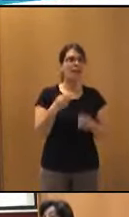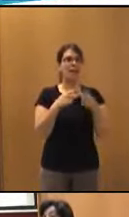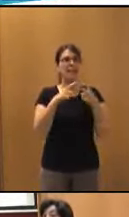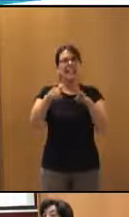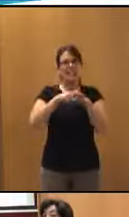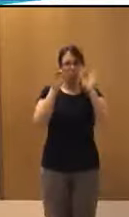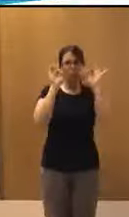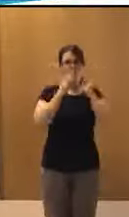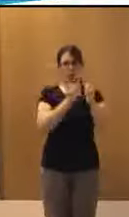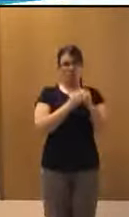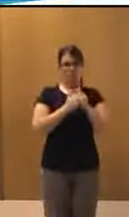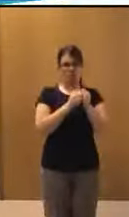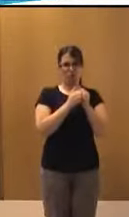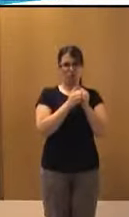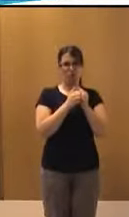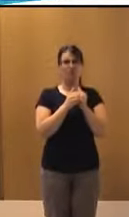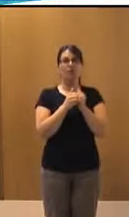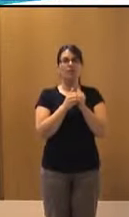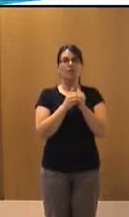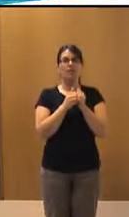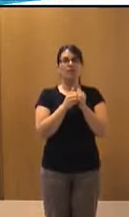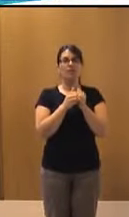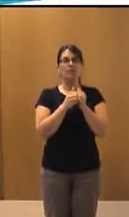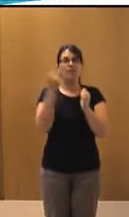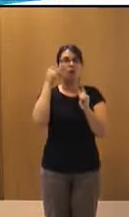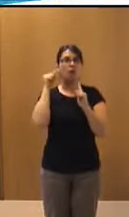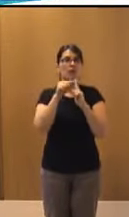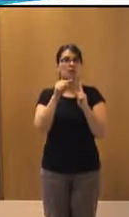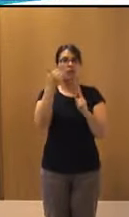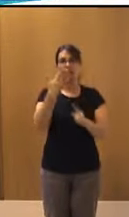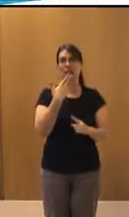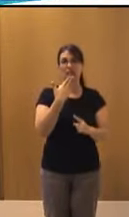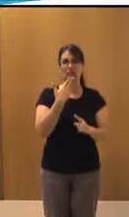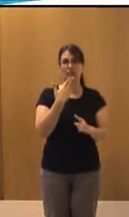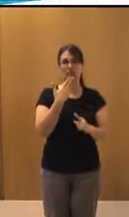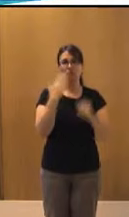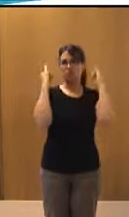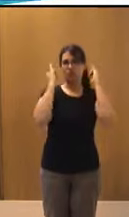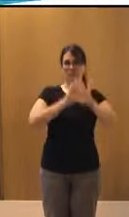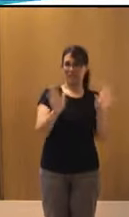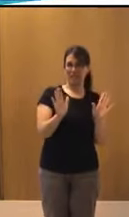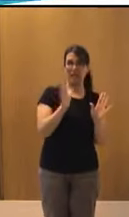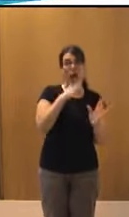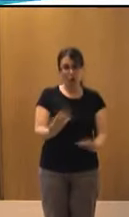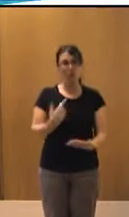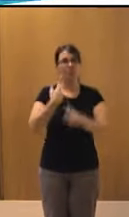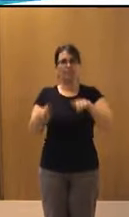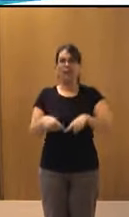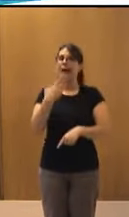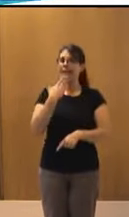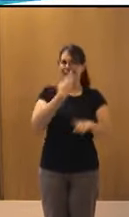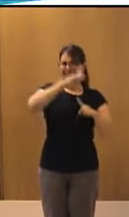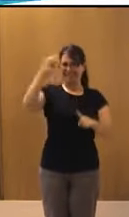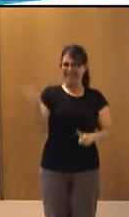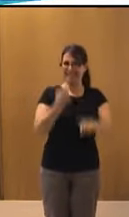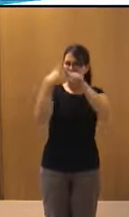de videojuego y sobre todo con la intención de entretenerse, de pasárselo bien. Y lo que vamos a ver es